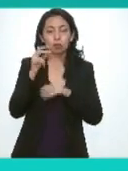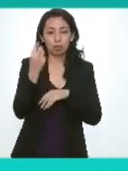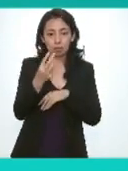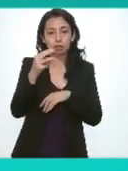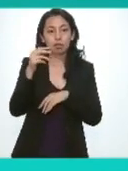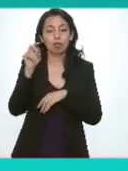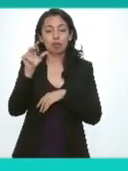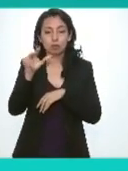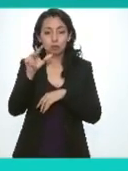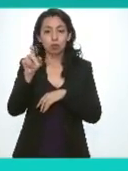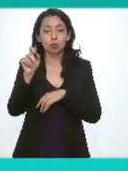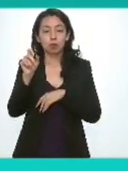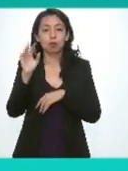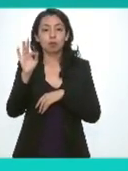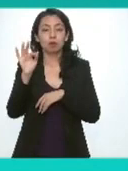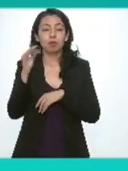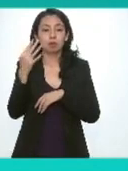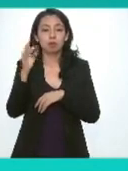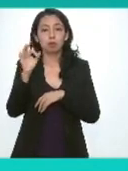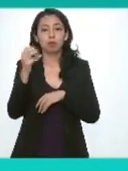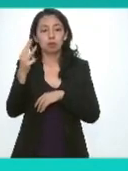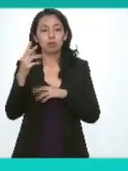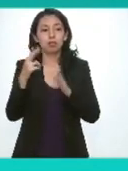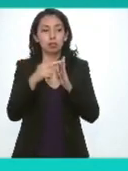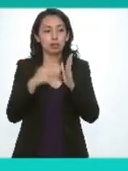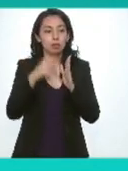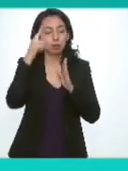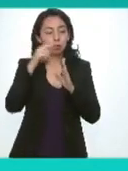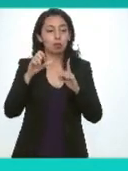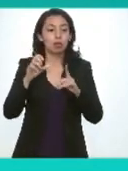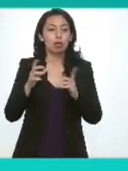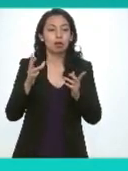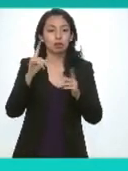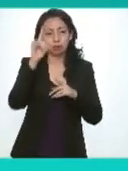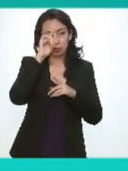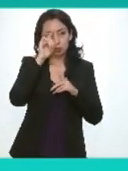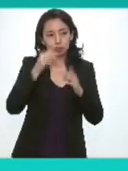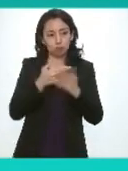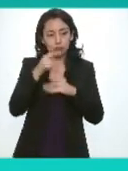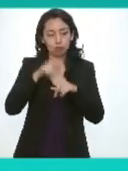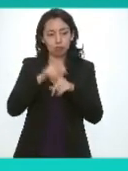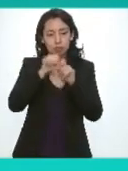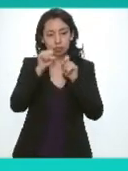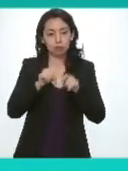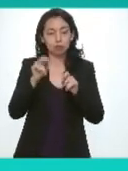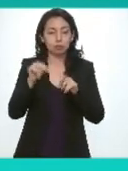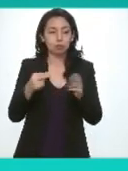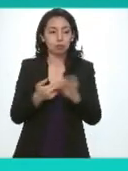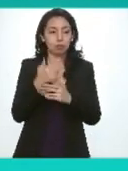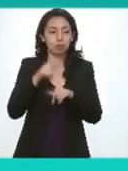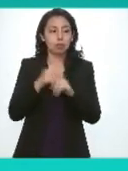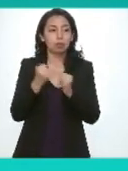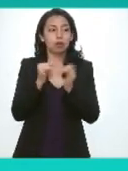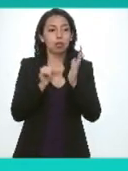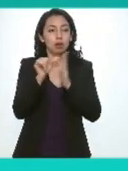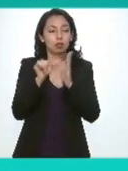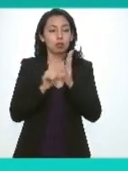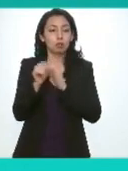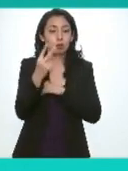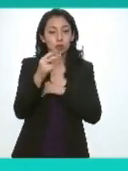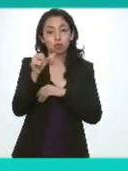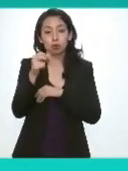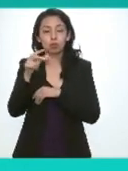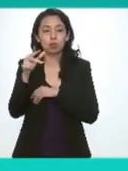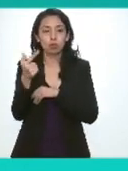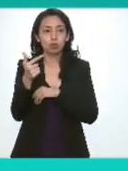44 y 46 del reglamento del Consejo Nacional del Sistema Nacional así como los artículos 2 11